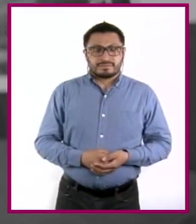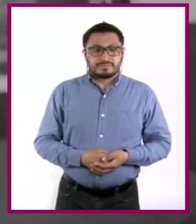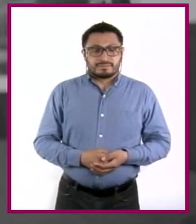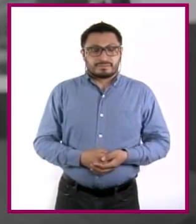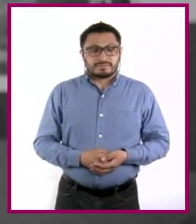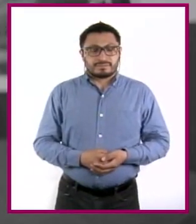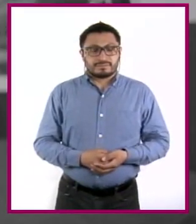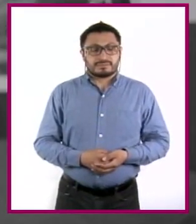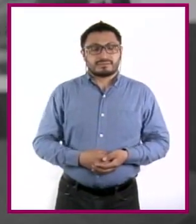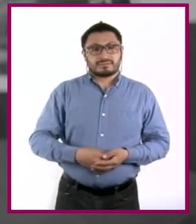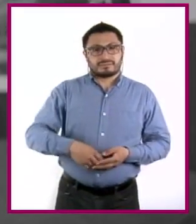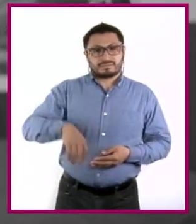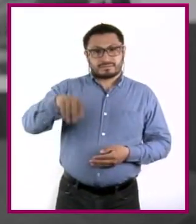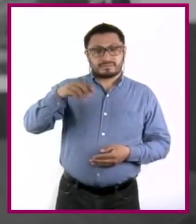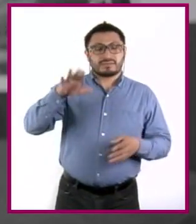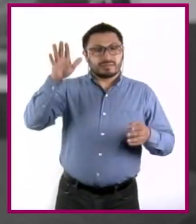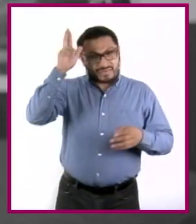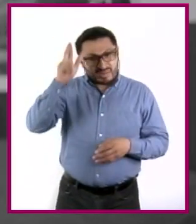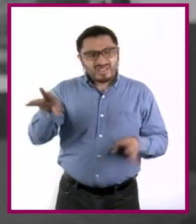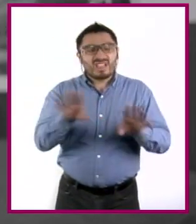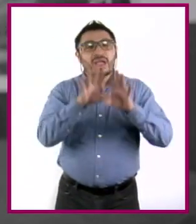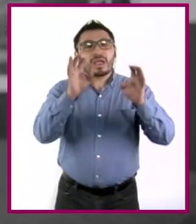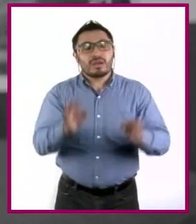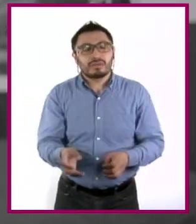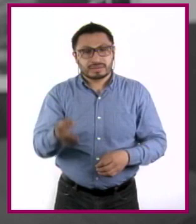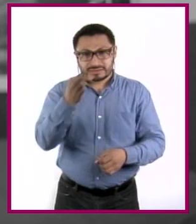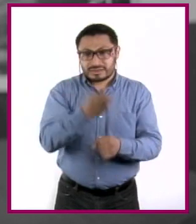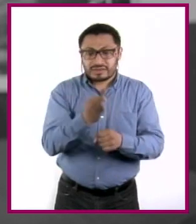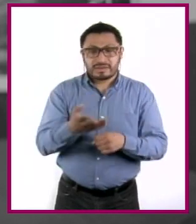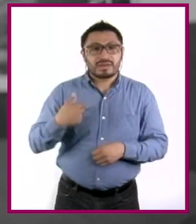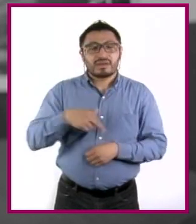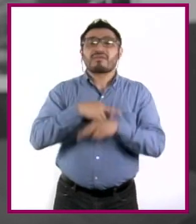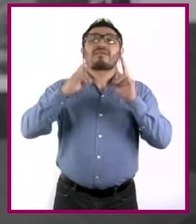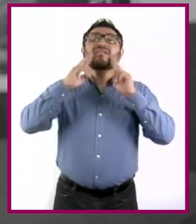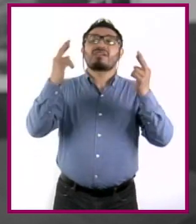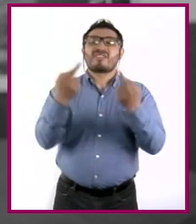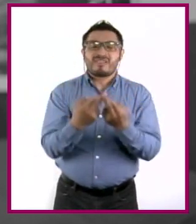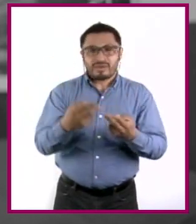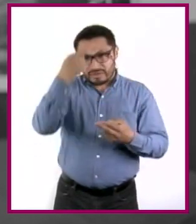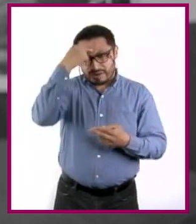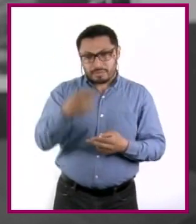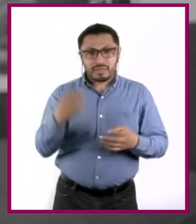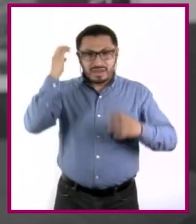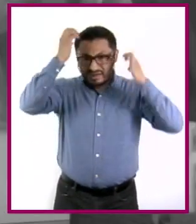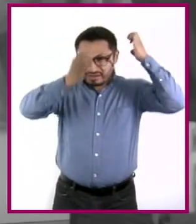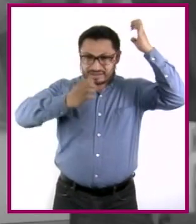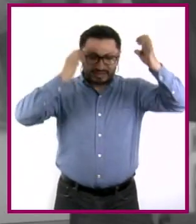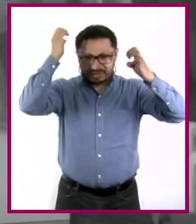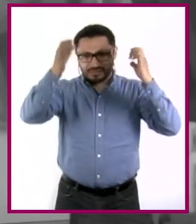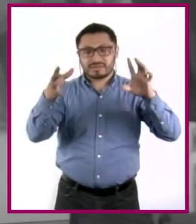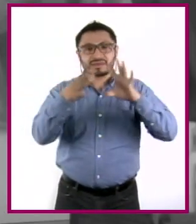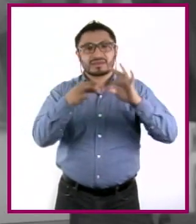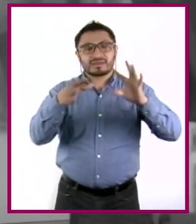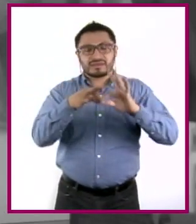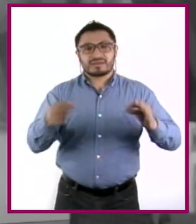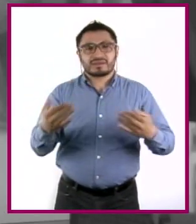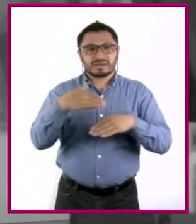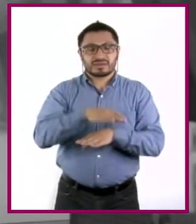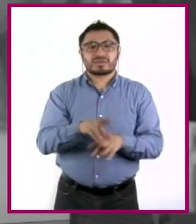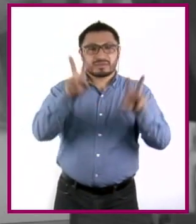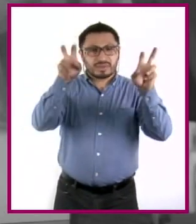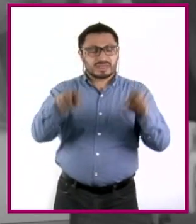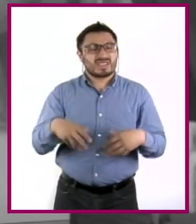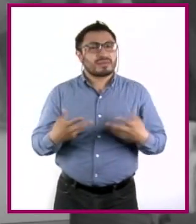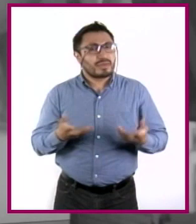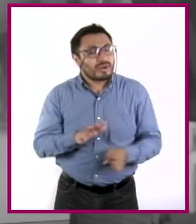¿Qué tal, agente Juanma? Esta vez nos hemos reunido para esclarecer un impactante misterio más. Entendido, detectives y